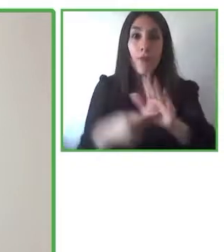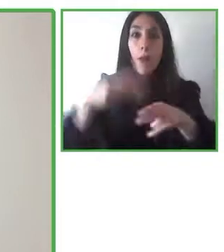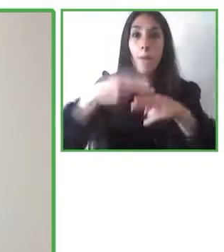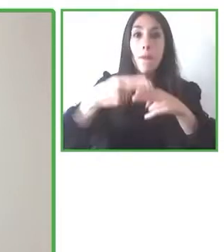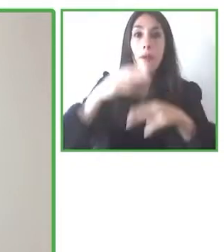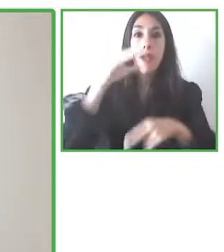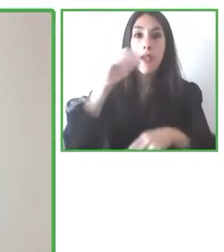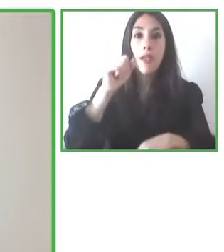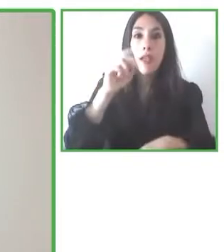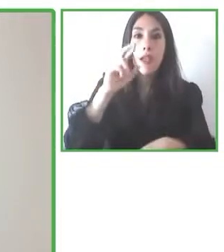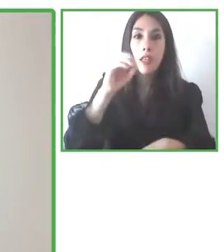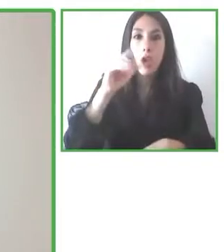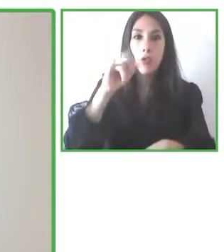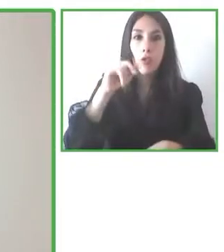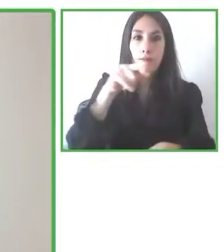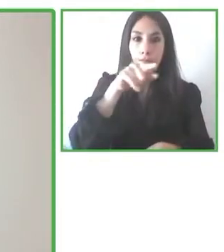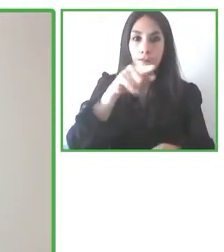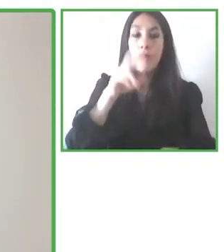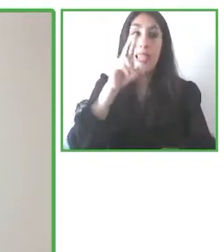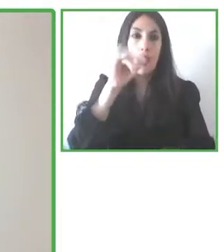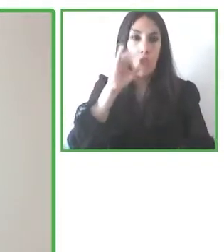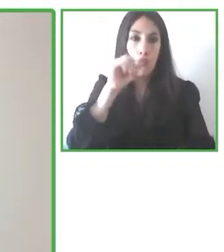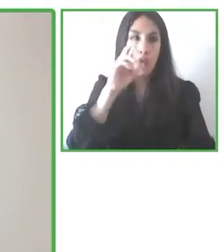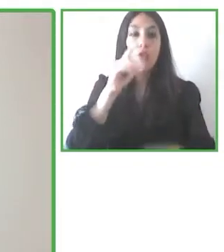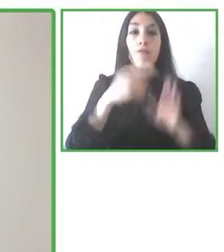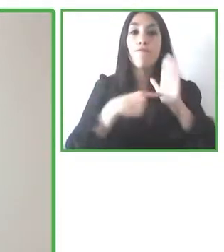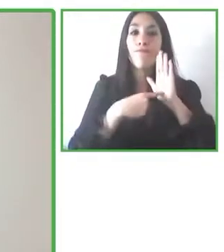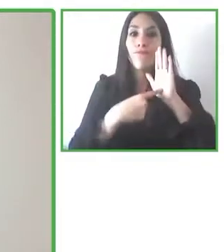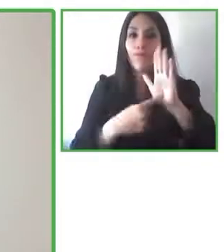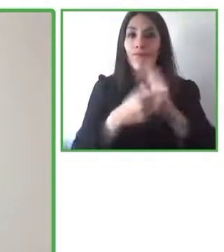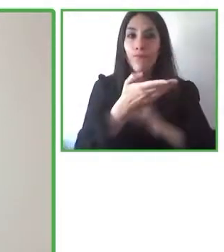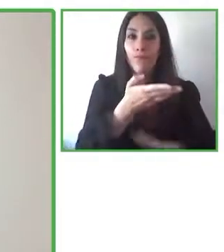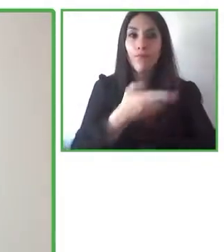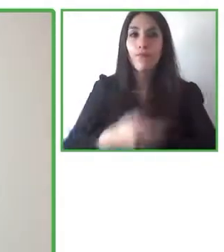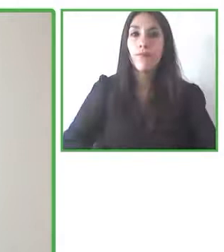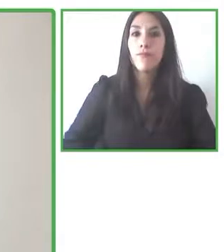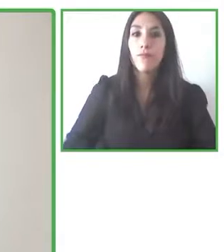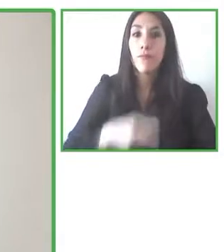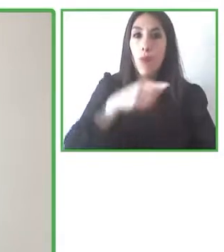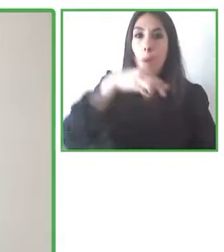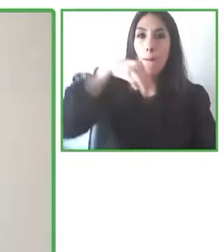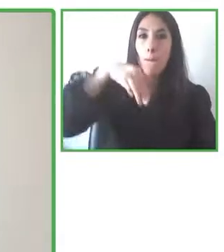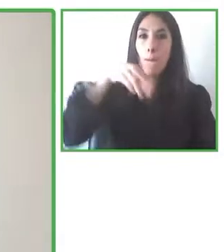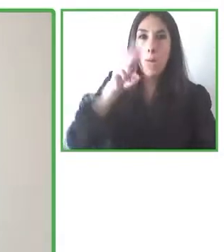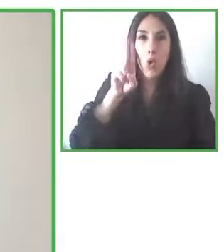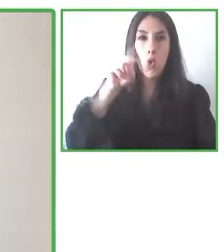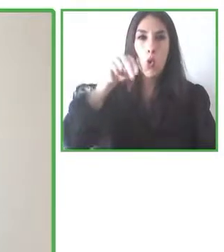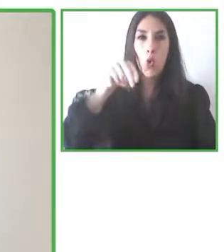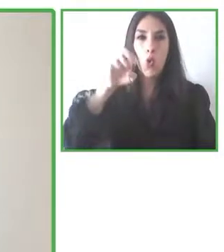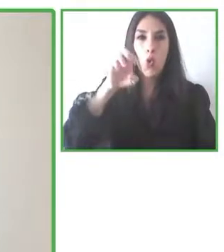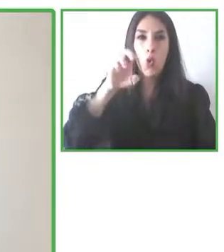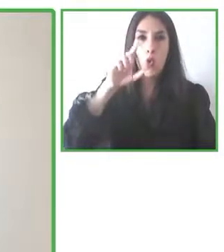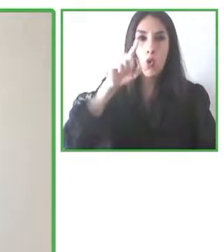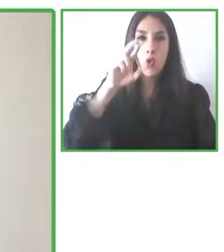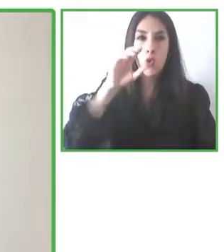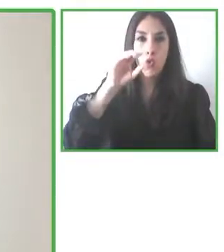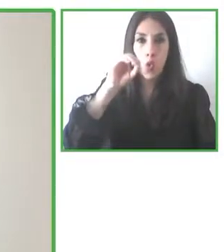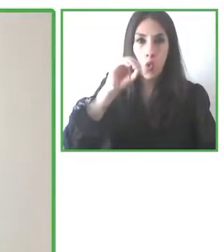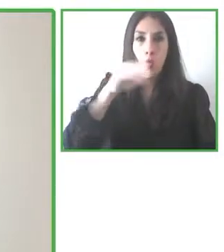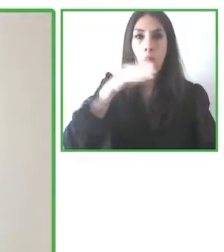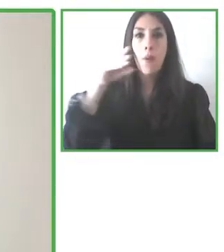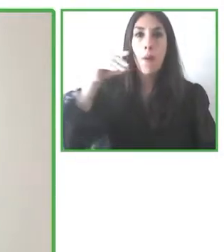Claudio va a presentarnos Munevo, una aplicación que es una tecnología basada en gafas inteligentes